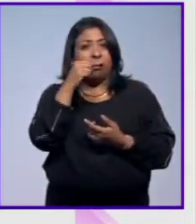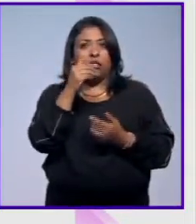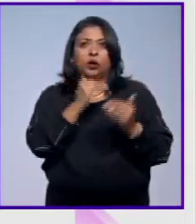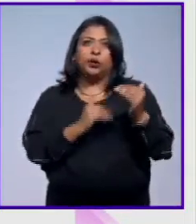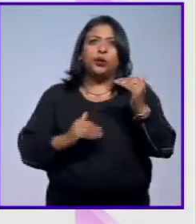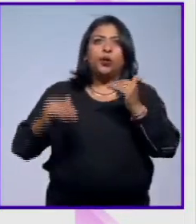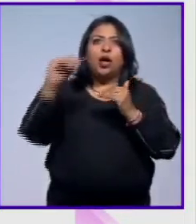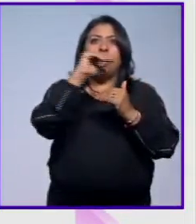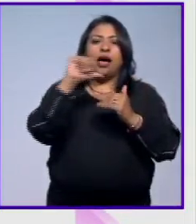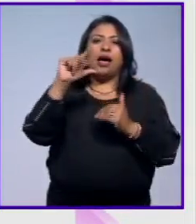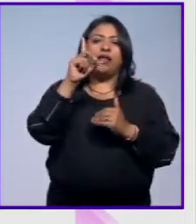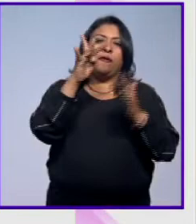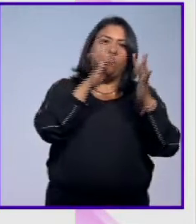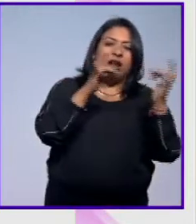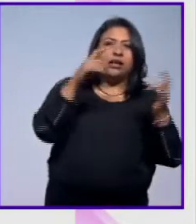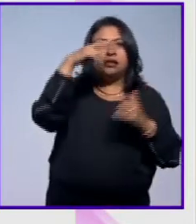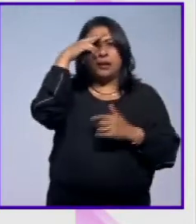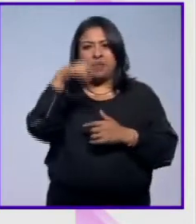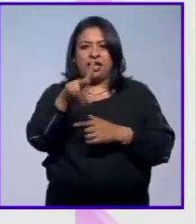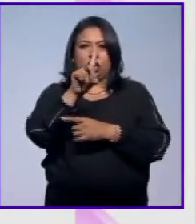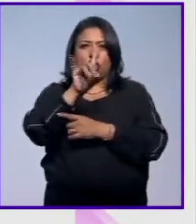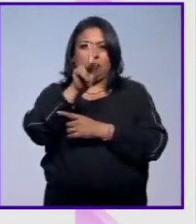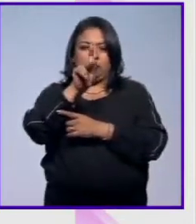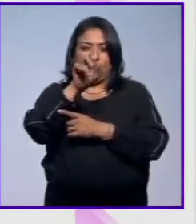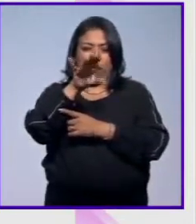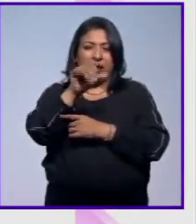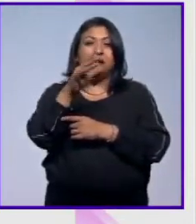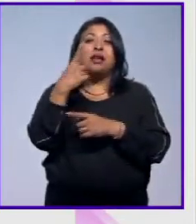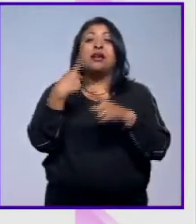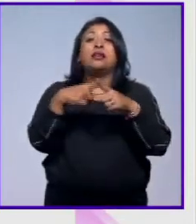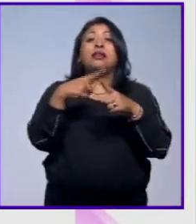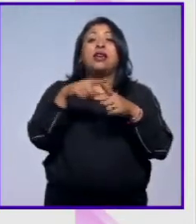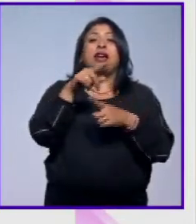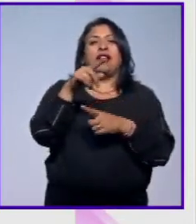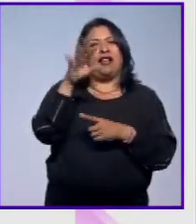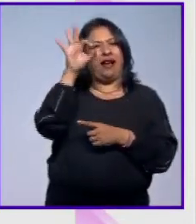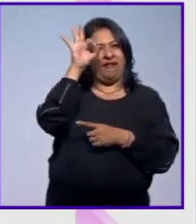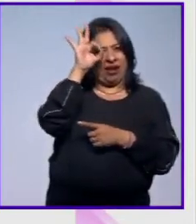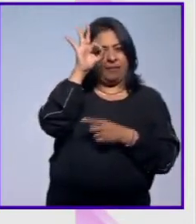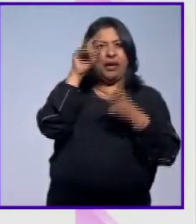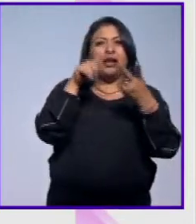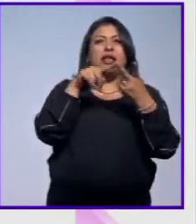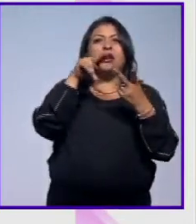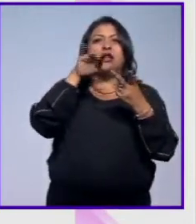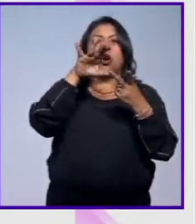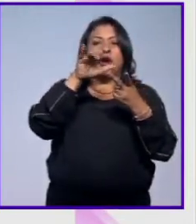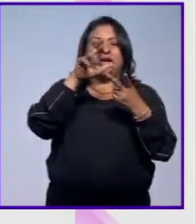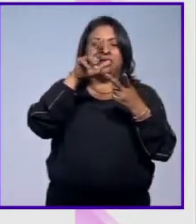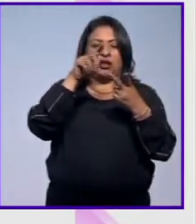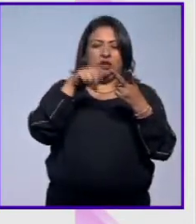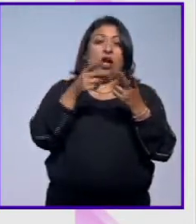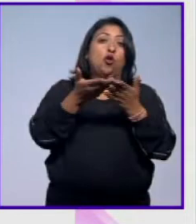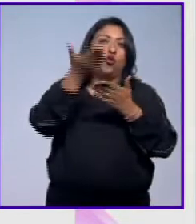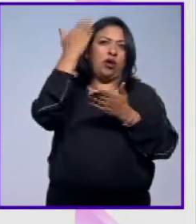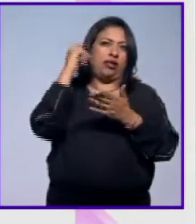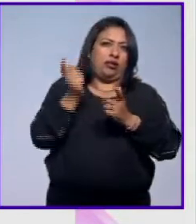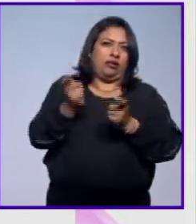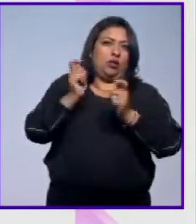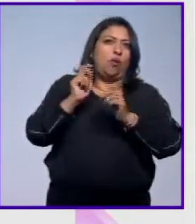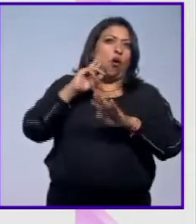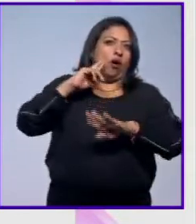niveles de la diplomacia entre Francia y México respectivamente gobernados por Felipe Calderón y Nicolás Sarkozy en ese entonces.